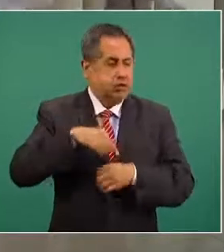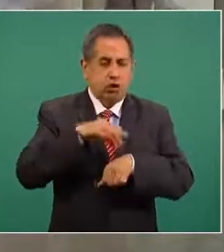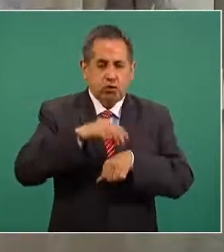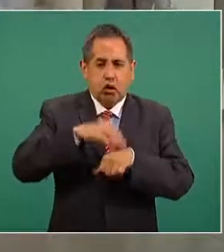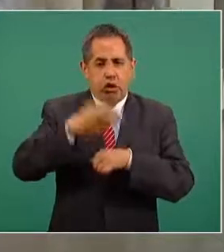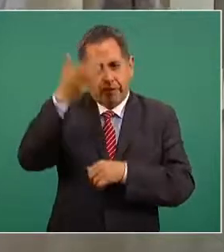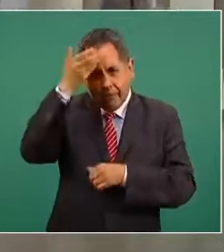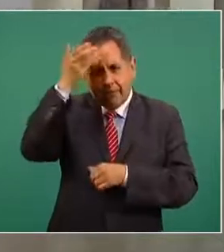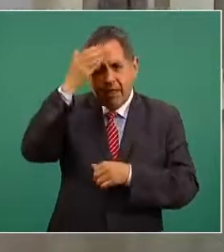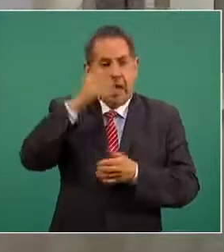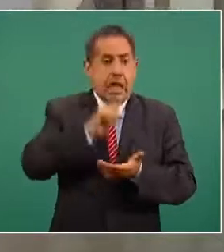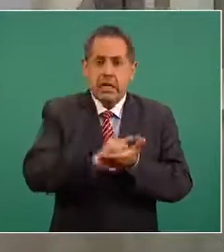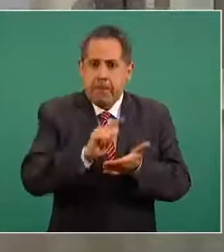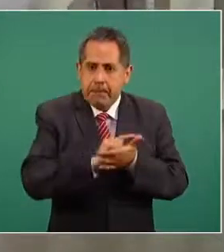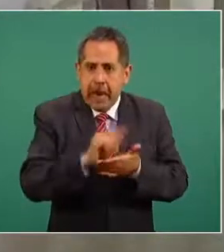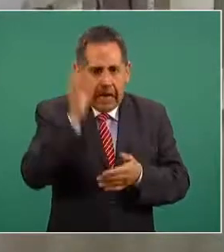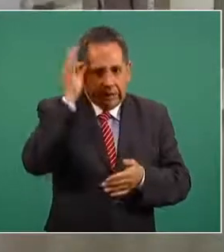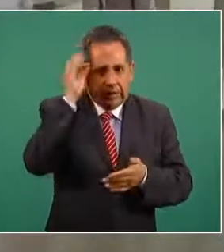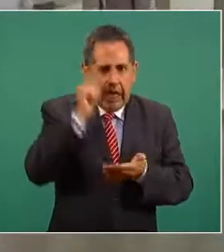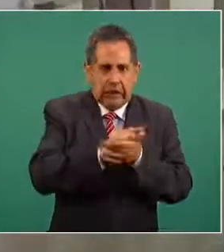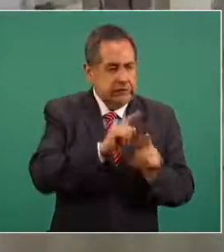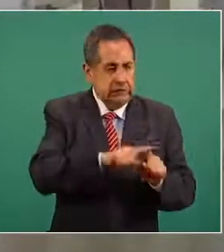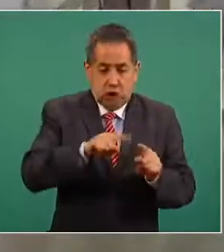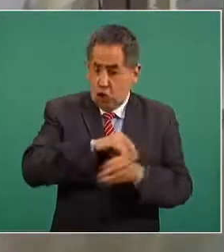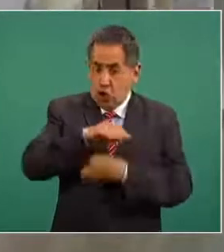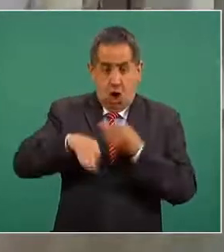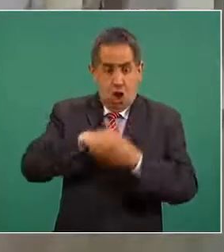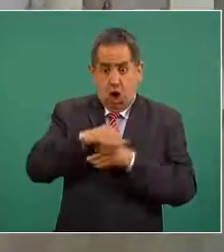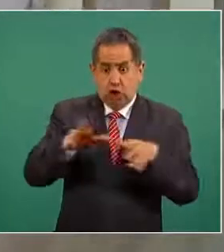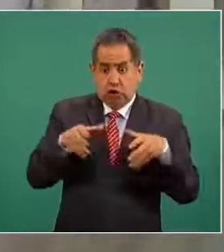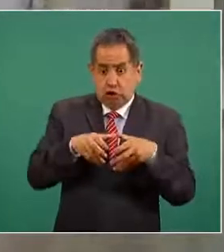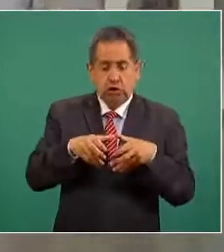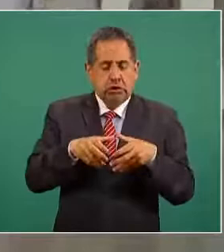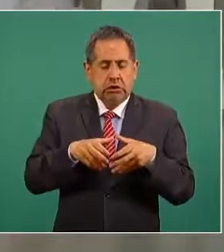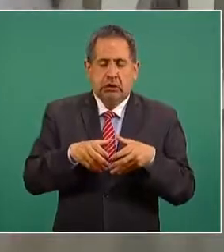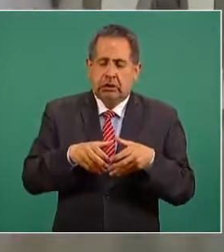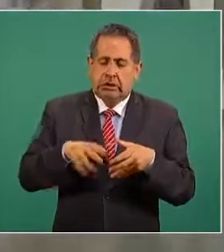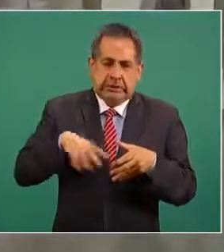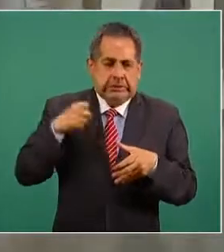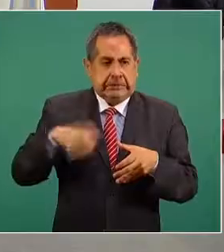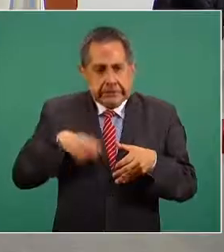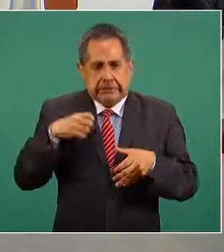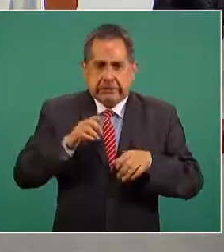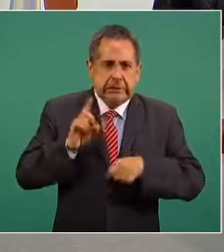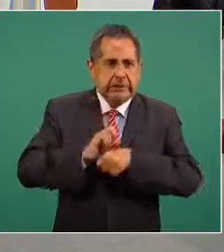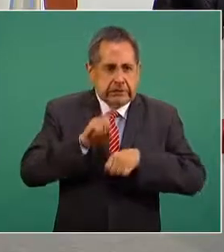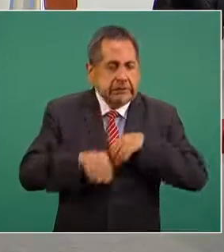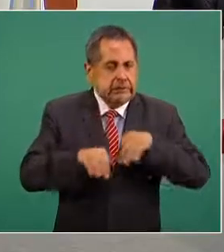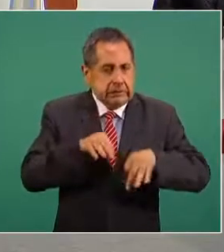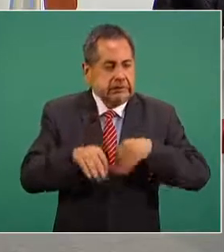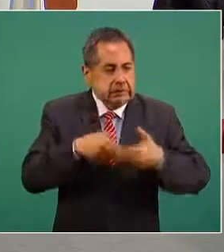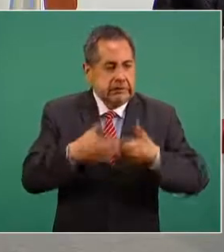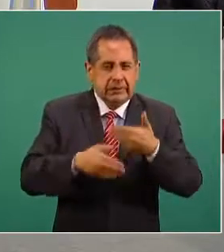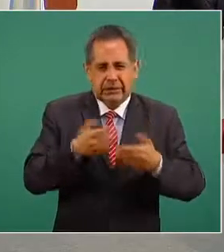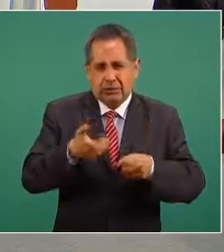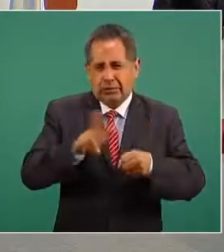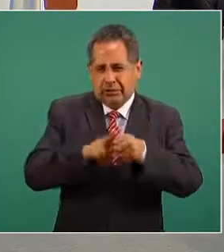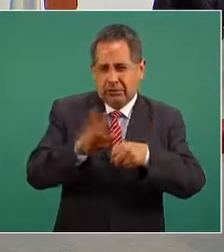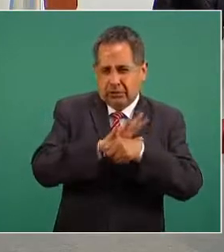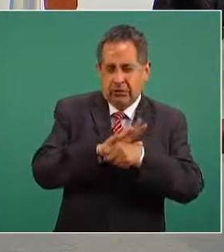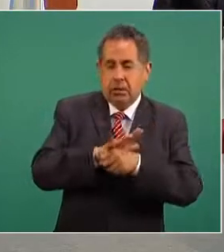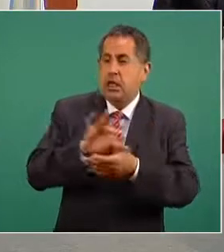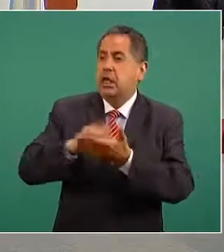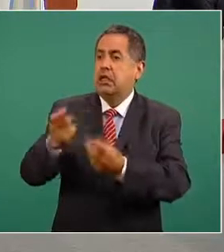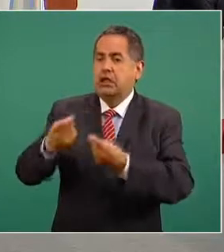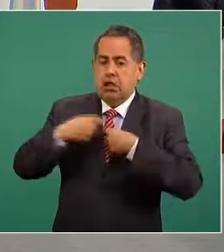de aseo y todo aquellos que se encuentran brindando todo su esfuerzo en la lucha contra el COVID-19 por darnos la oportunidad de recibir